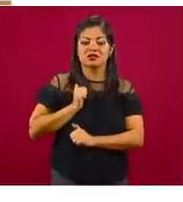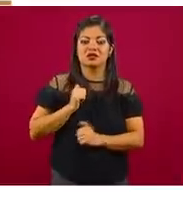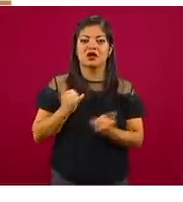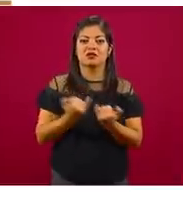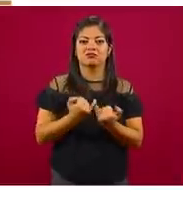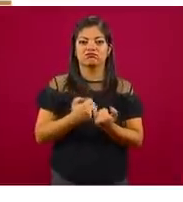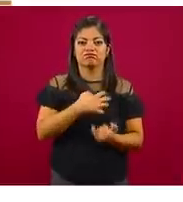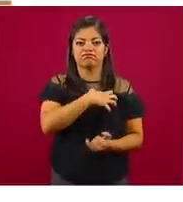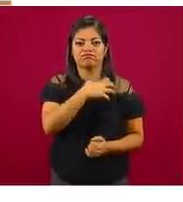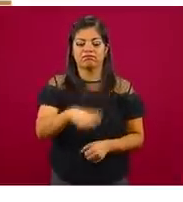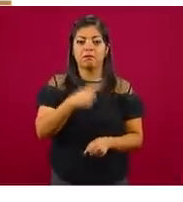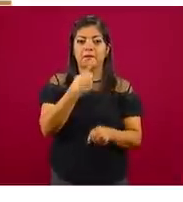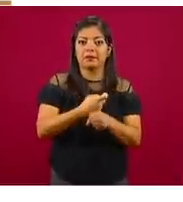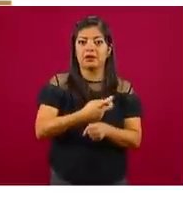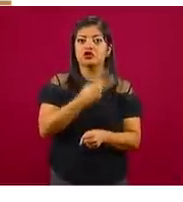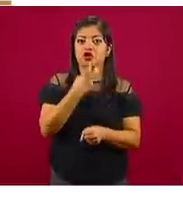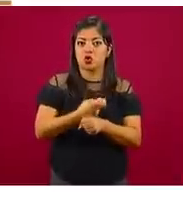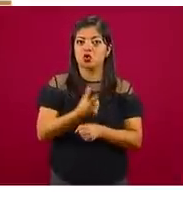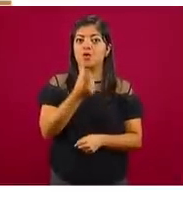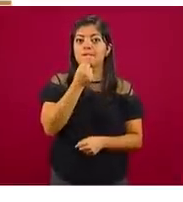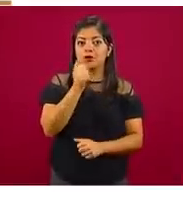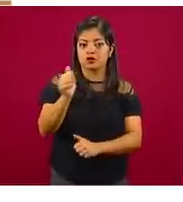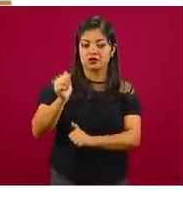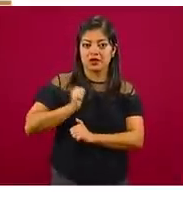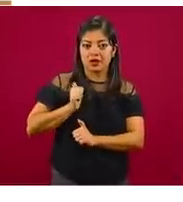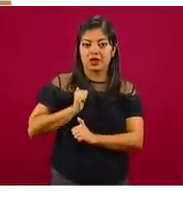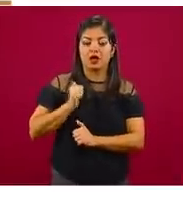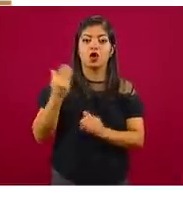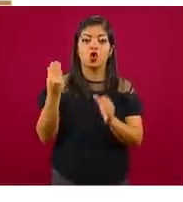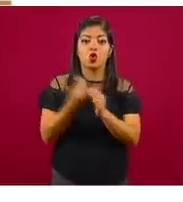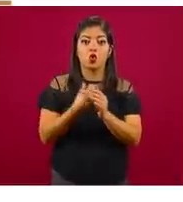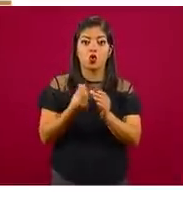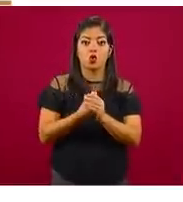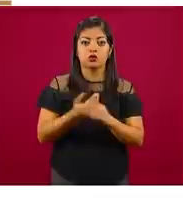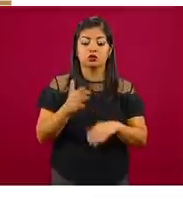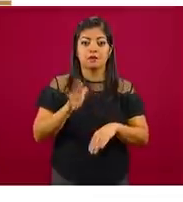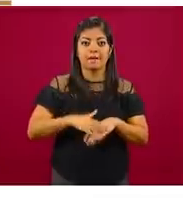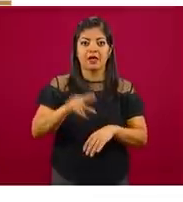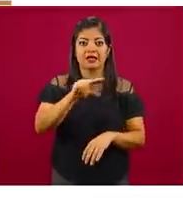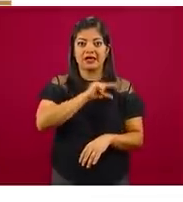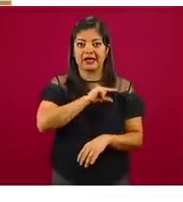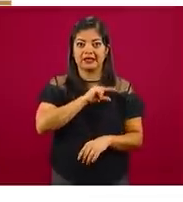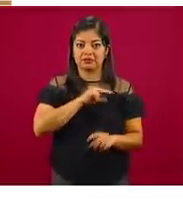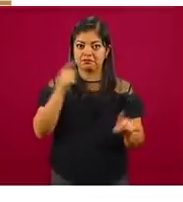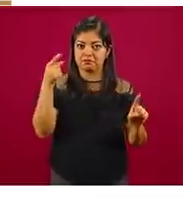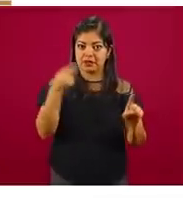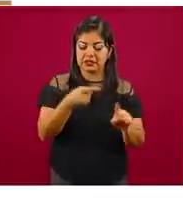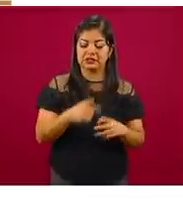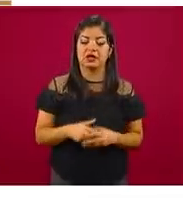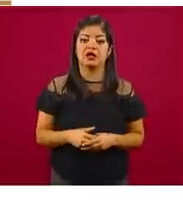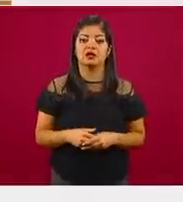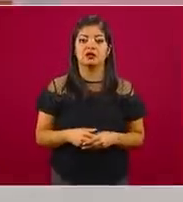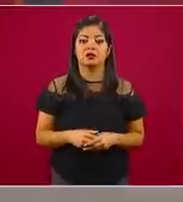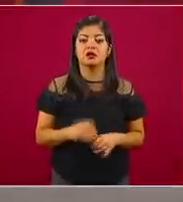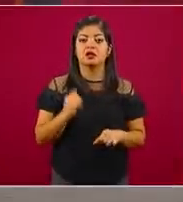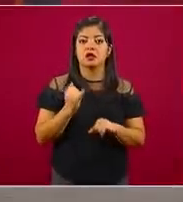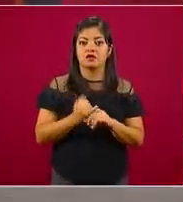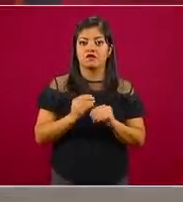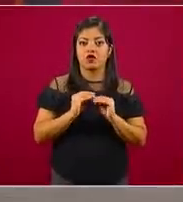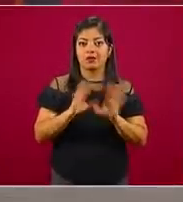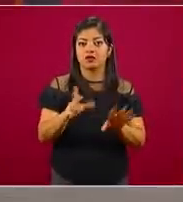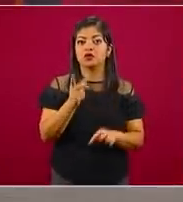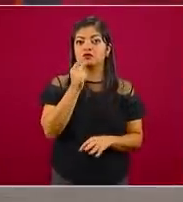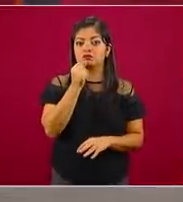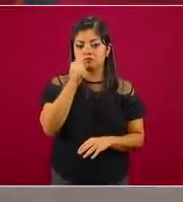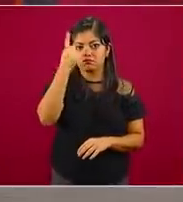primeros y segundos de policía militar, cursos especializados. Tenemos formación policial